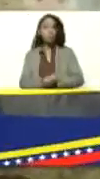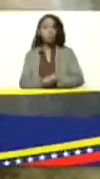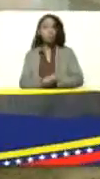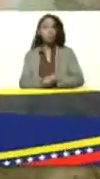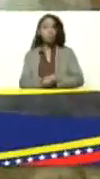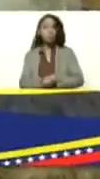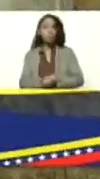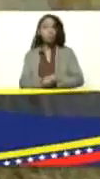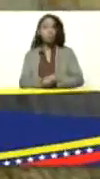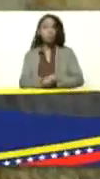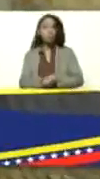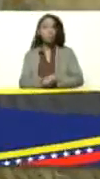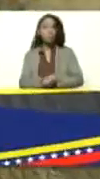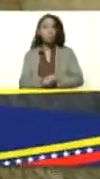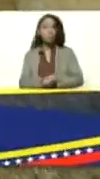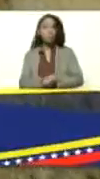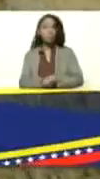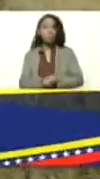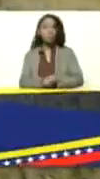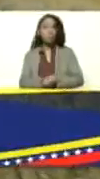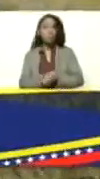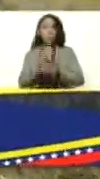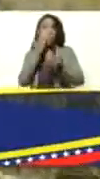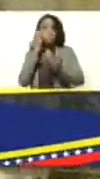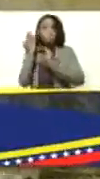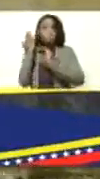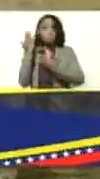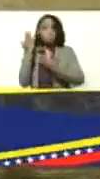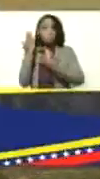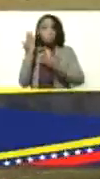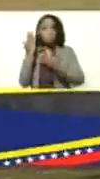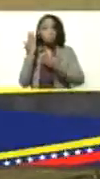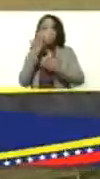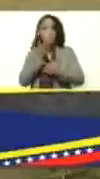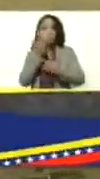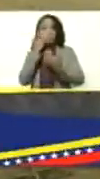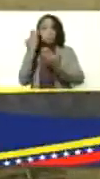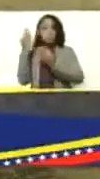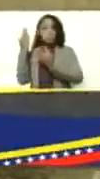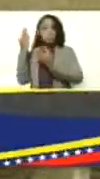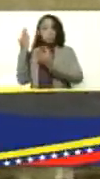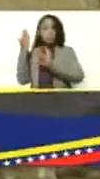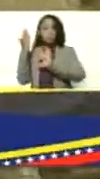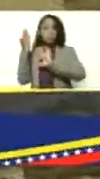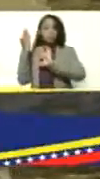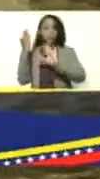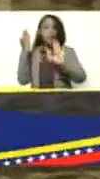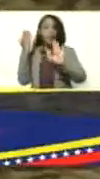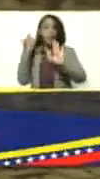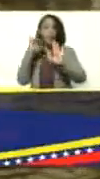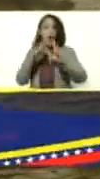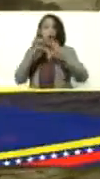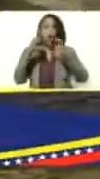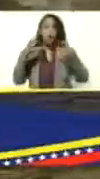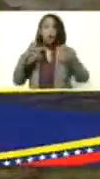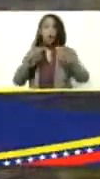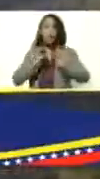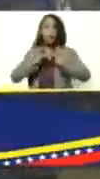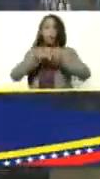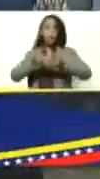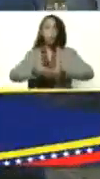ver embriones. Correcto. Aquí tenemos, fíjense, ya las ovejas preñadas.